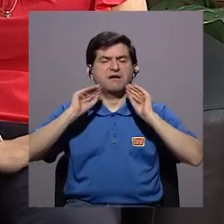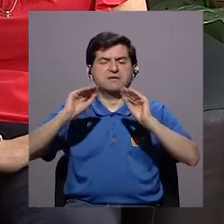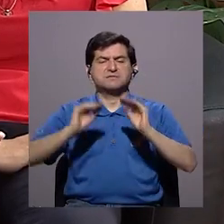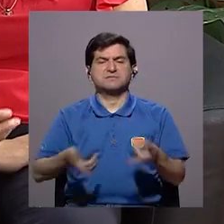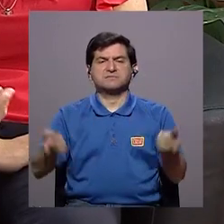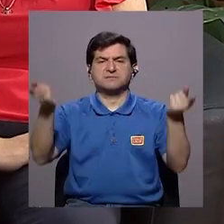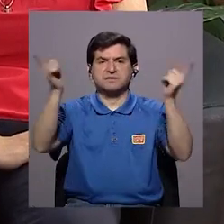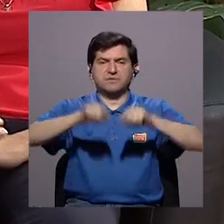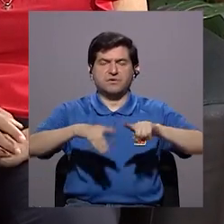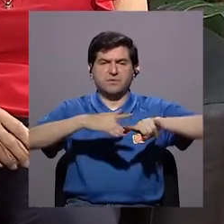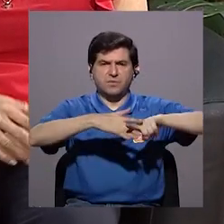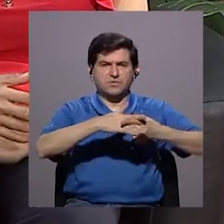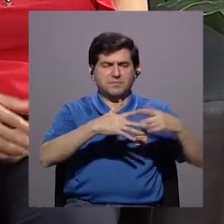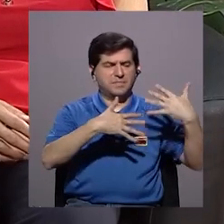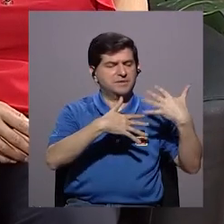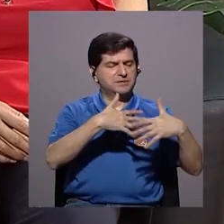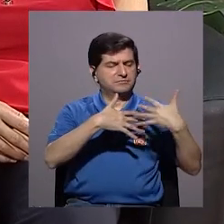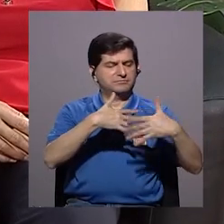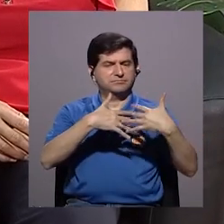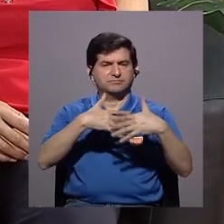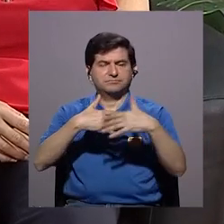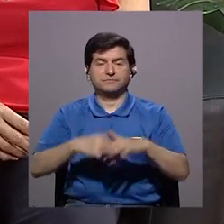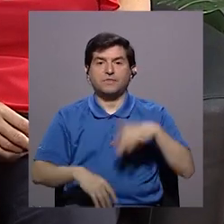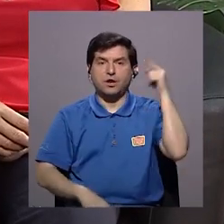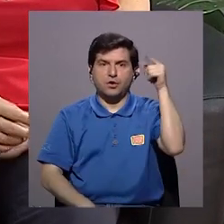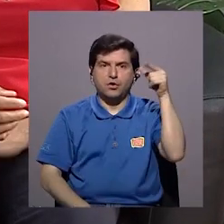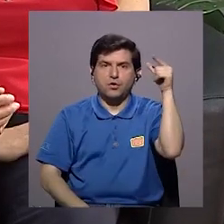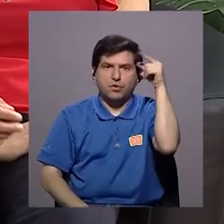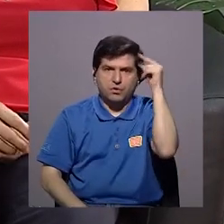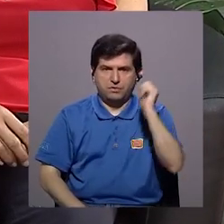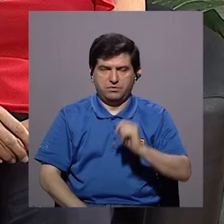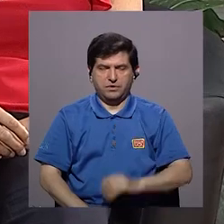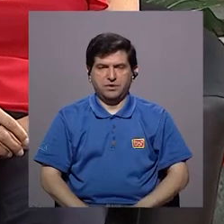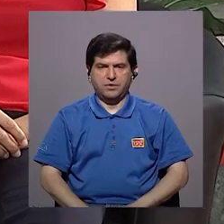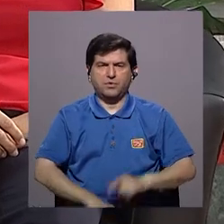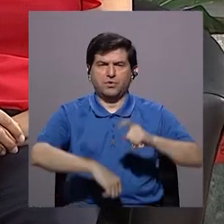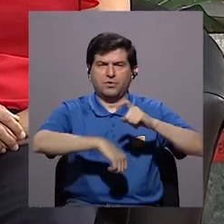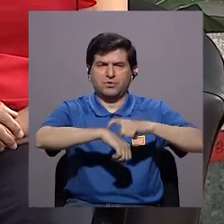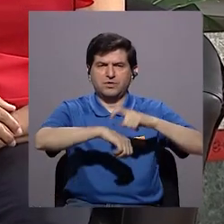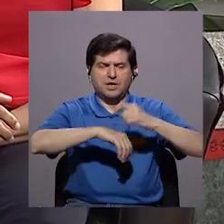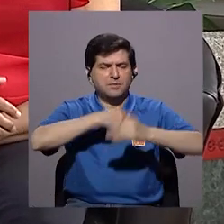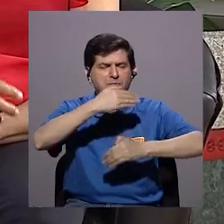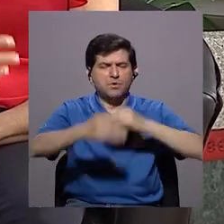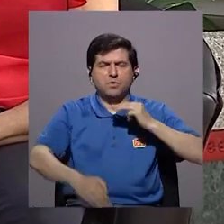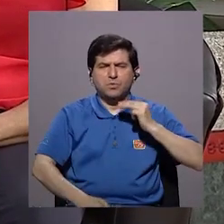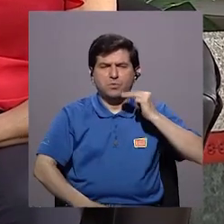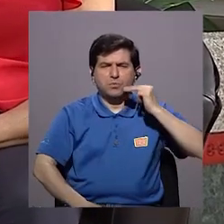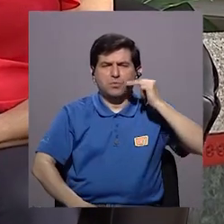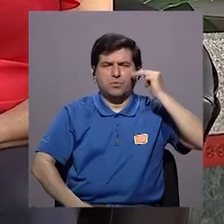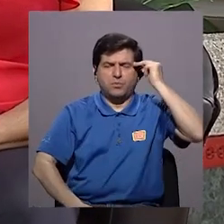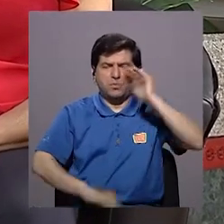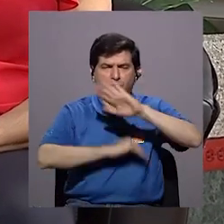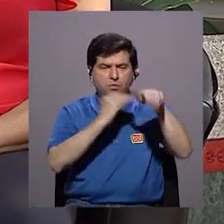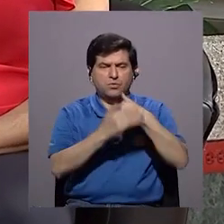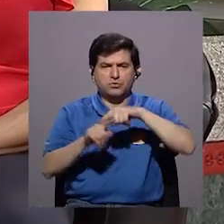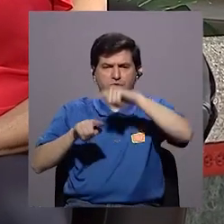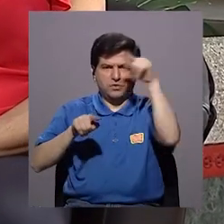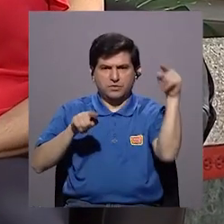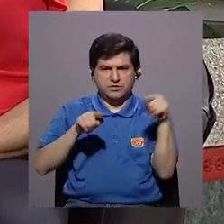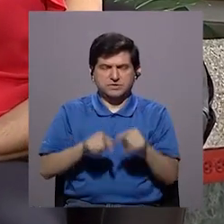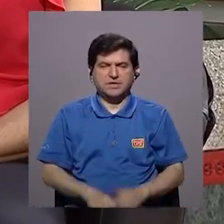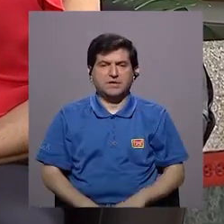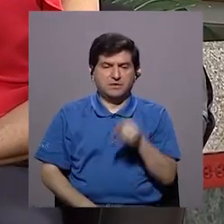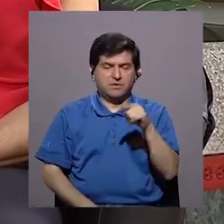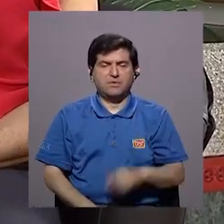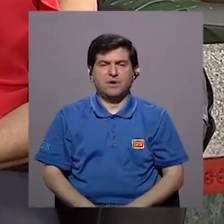enseñarles qué es lo que va a pasar desde que empiezan a menstruar. Obviamente hay un periodo de maduración de todo el ciclo,